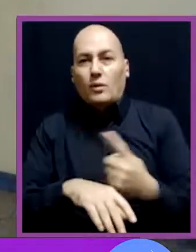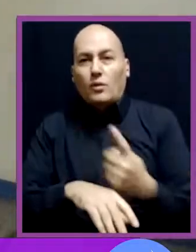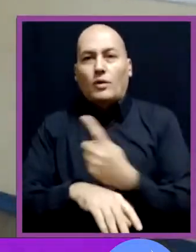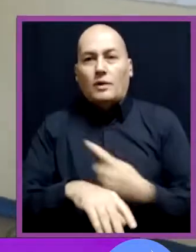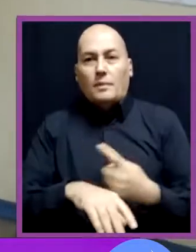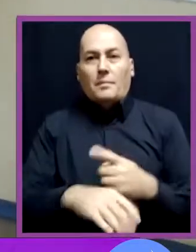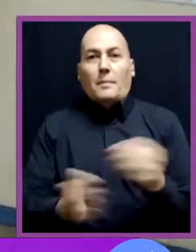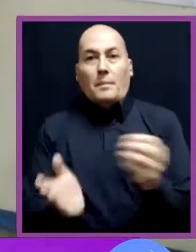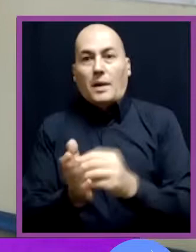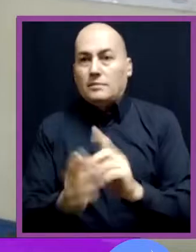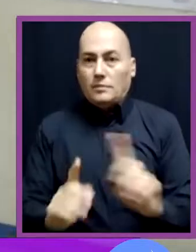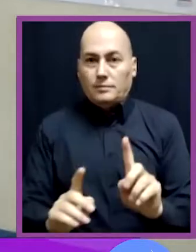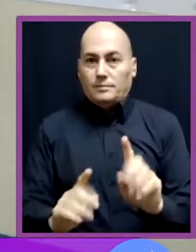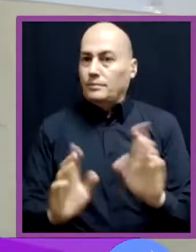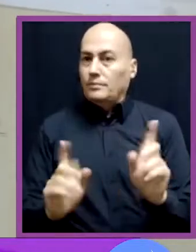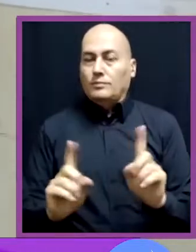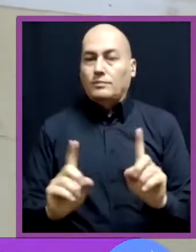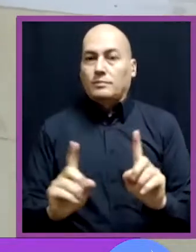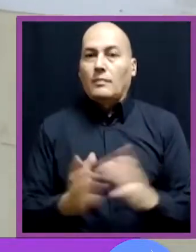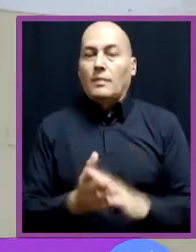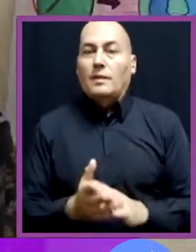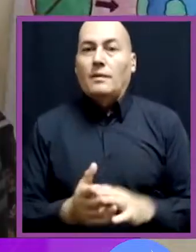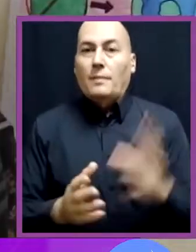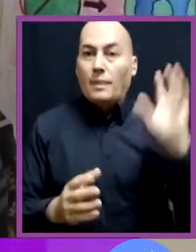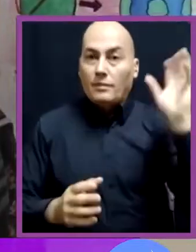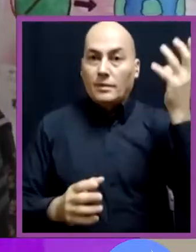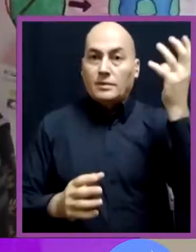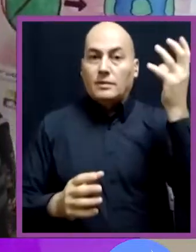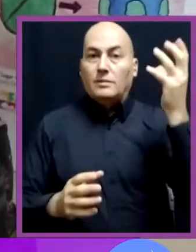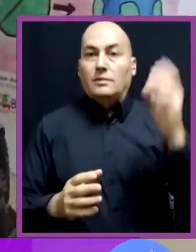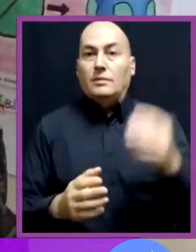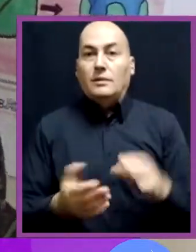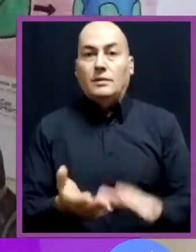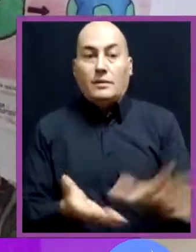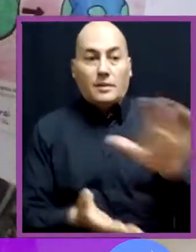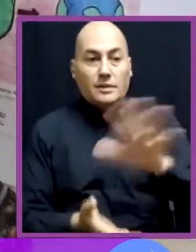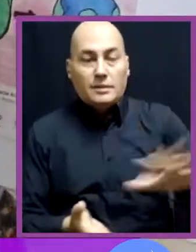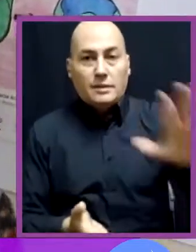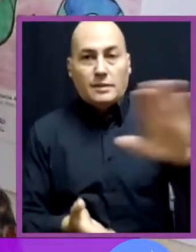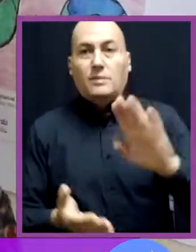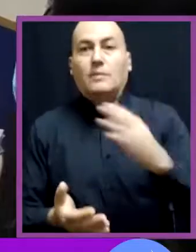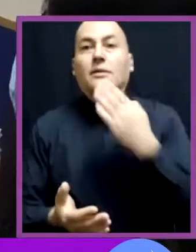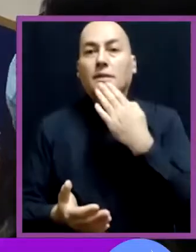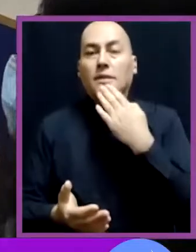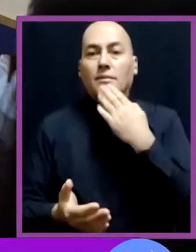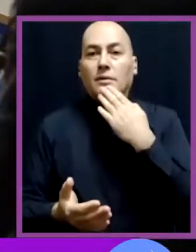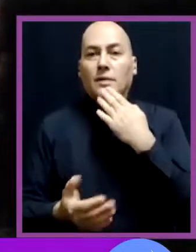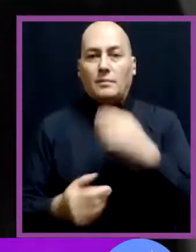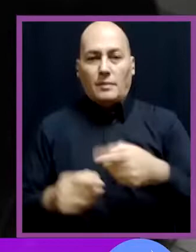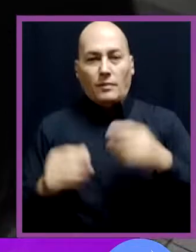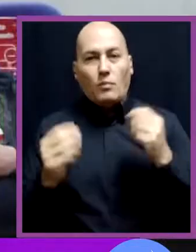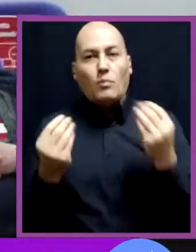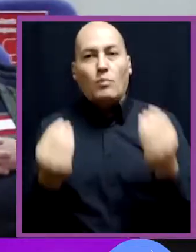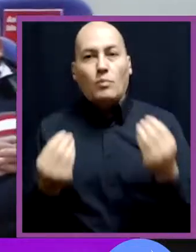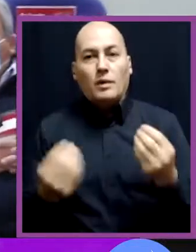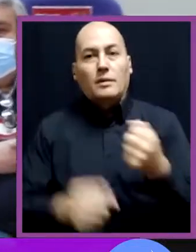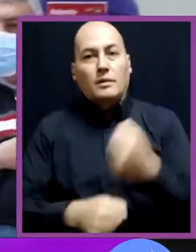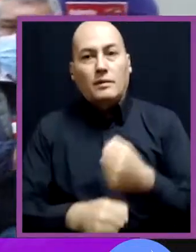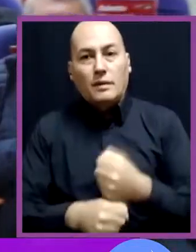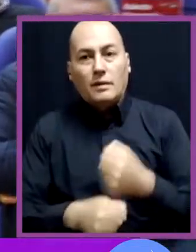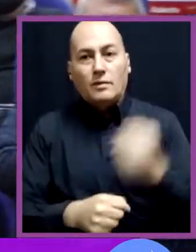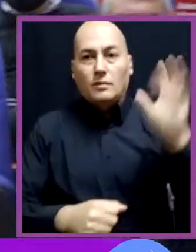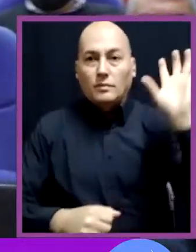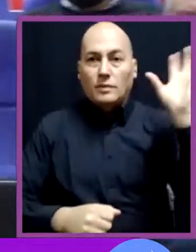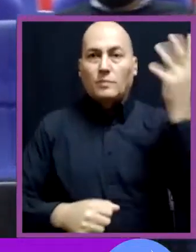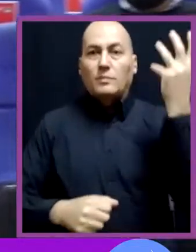Desarrollo Local Sustentable a la Dirección de Medio Ambiente, Aseo y Urnato, para hacer más eficiente su trabajo en materia